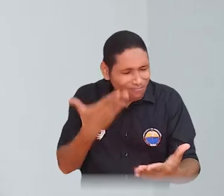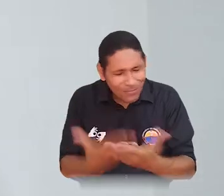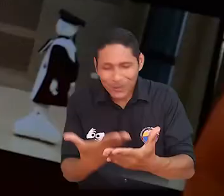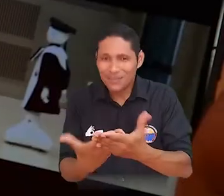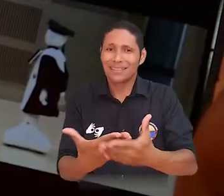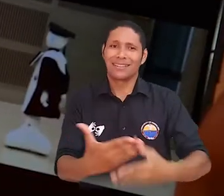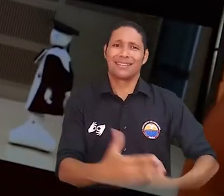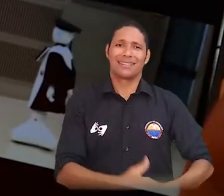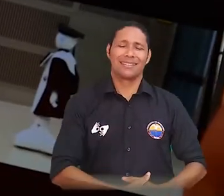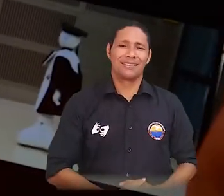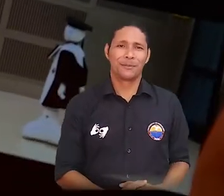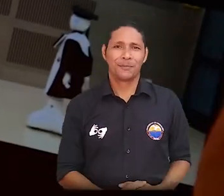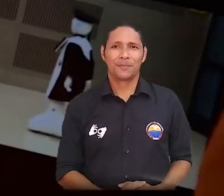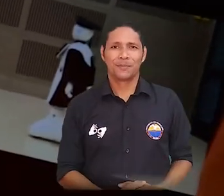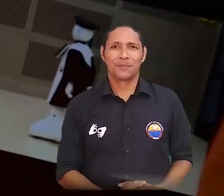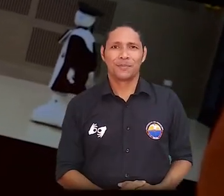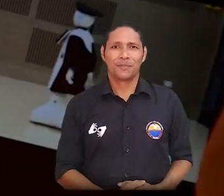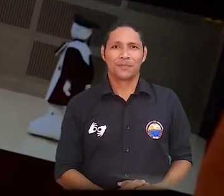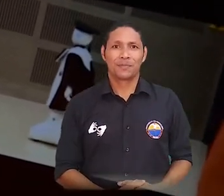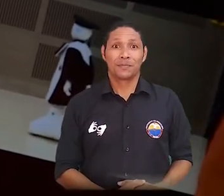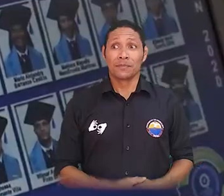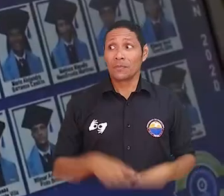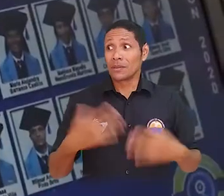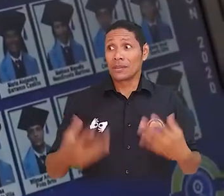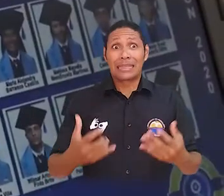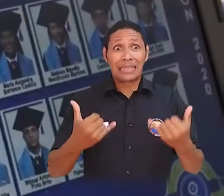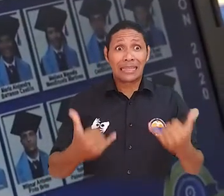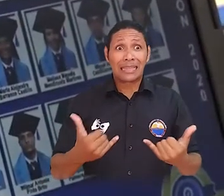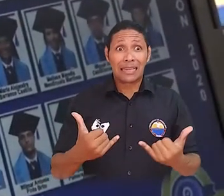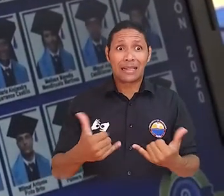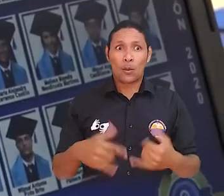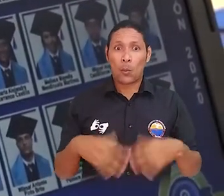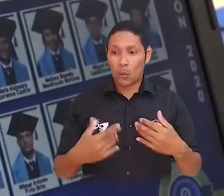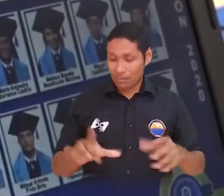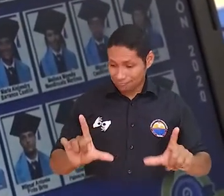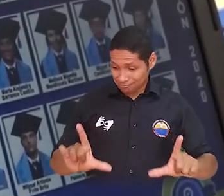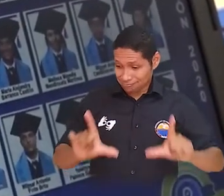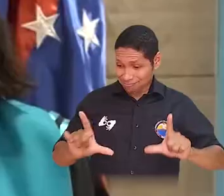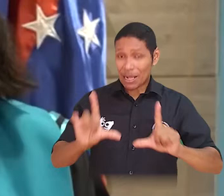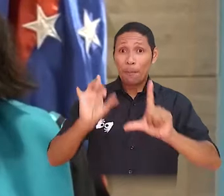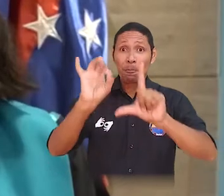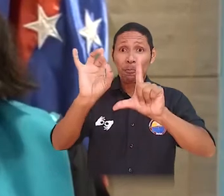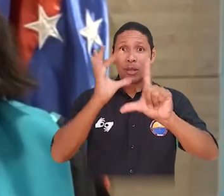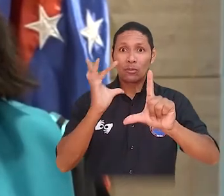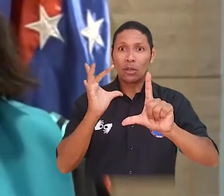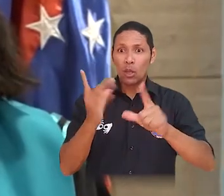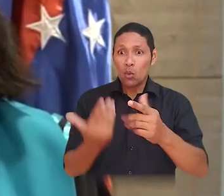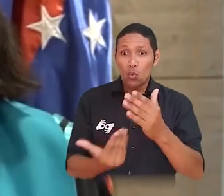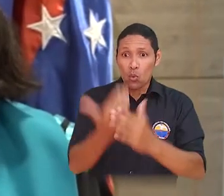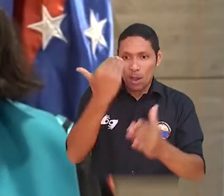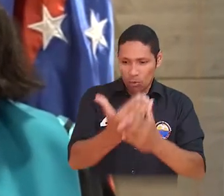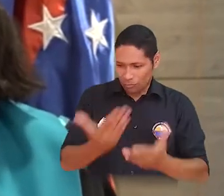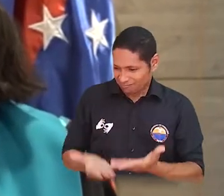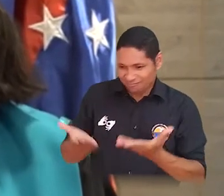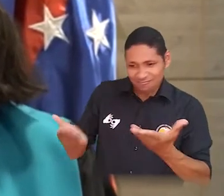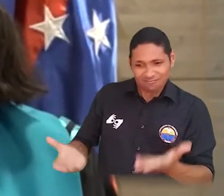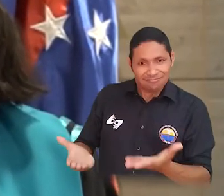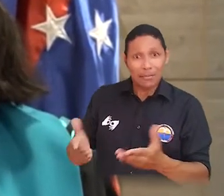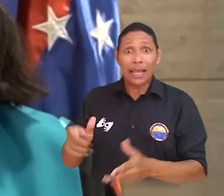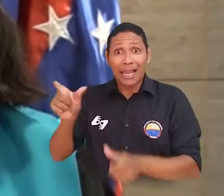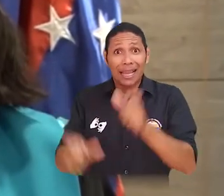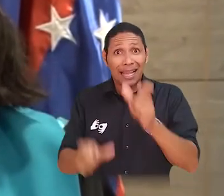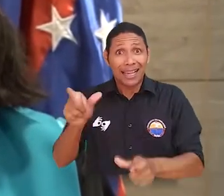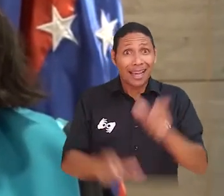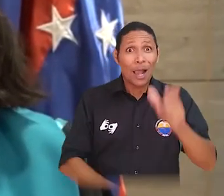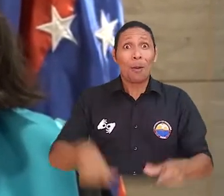importante de hacer hermoso nuestro campus universitario. Entregar a través de estas ceremonias virtuales